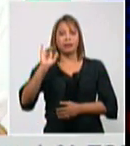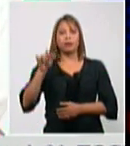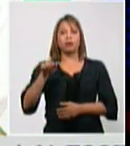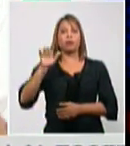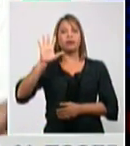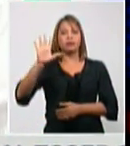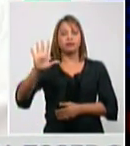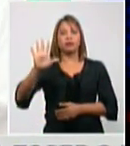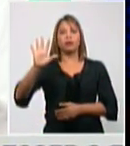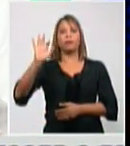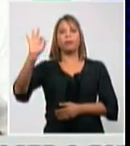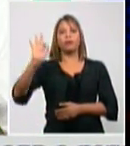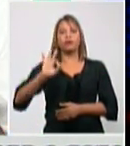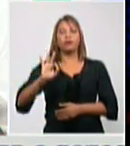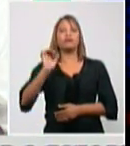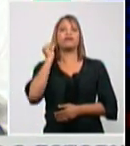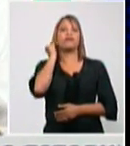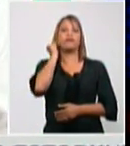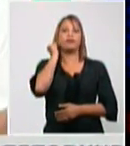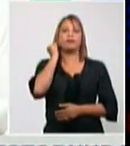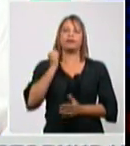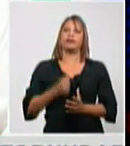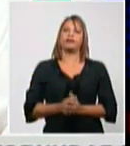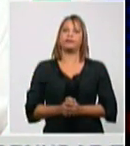del sexo femenino.